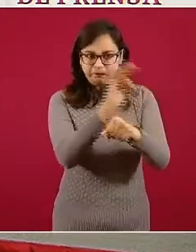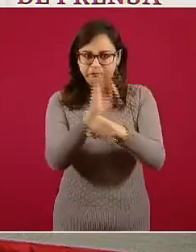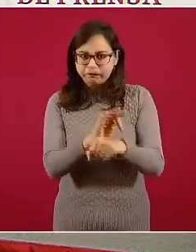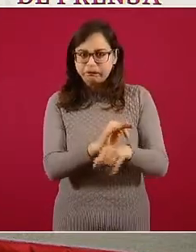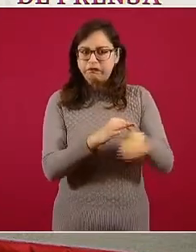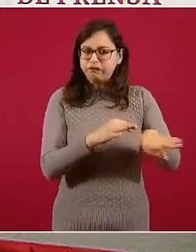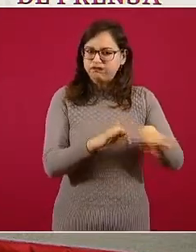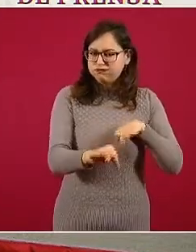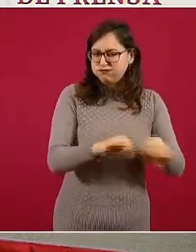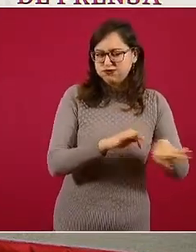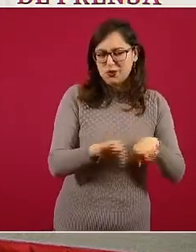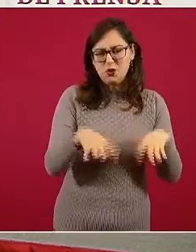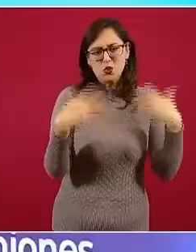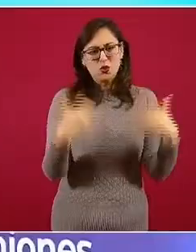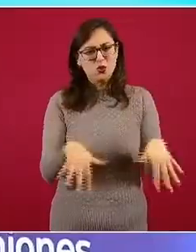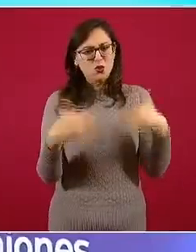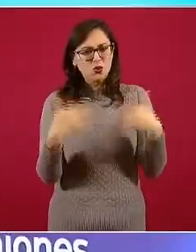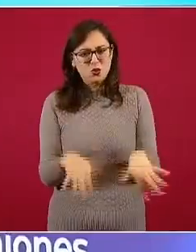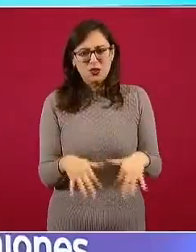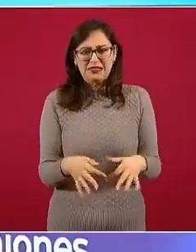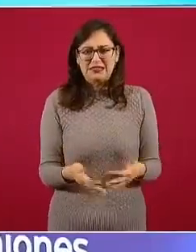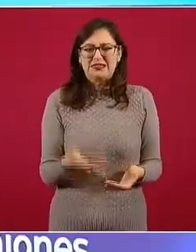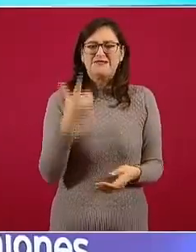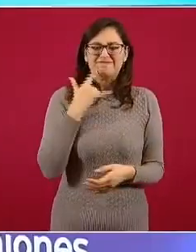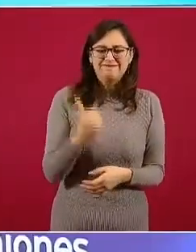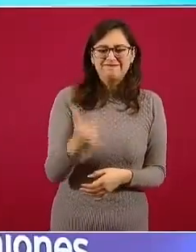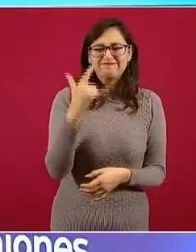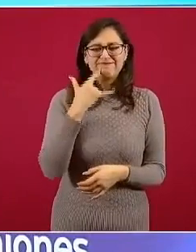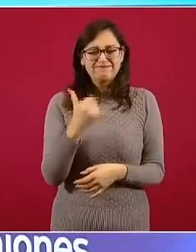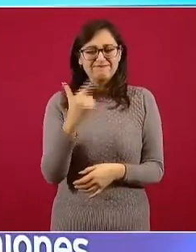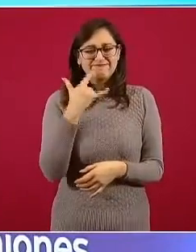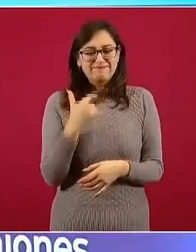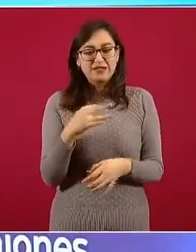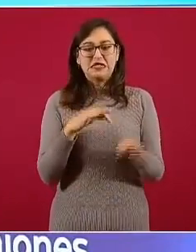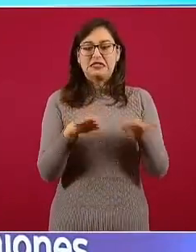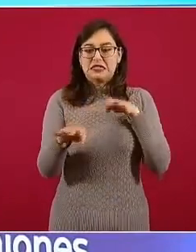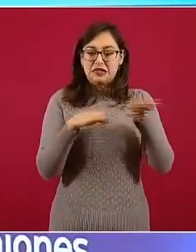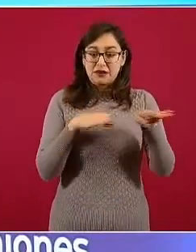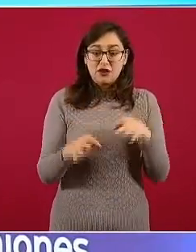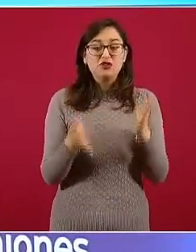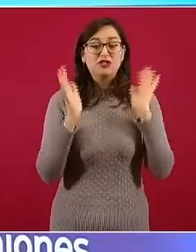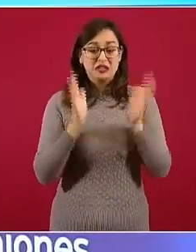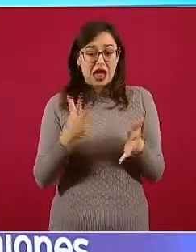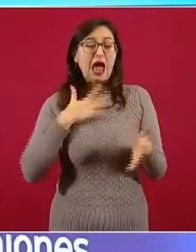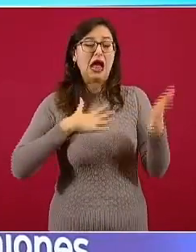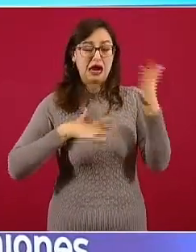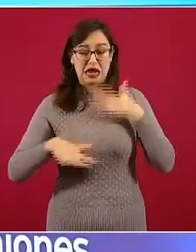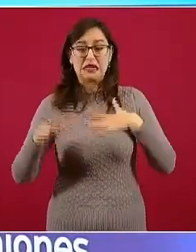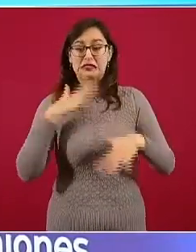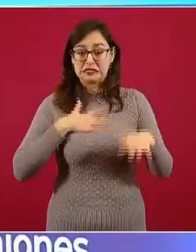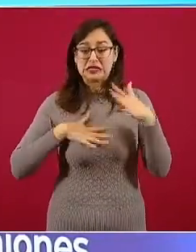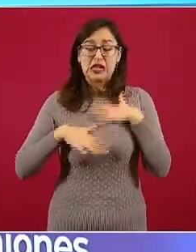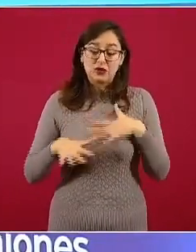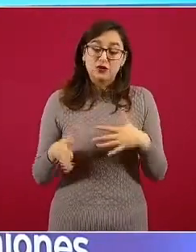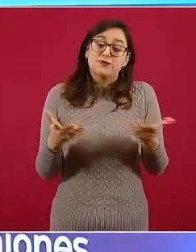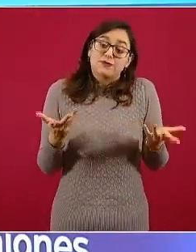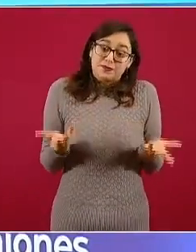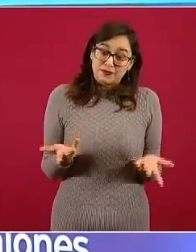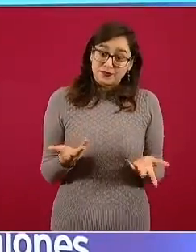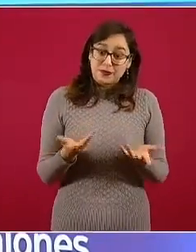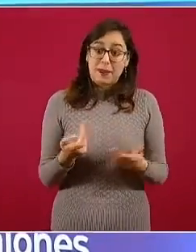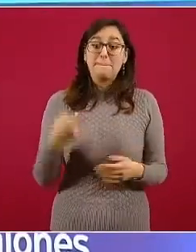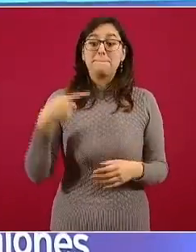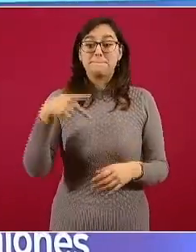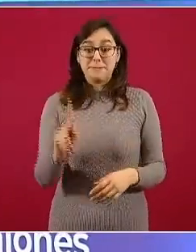un trabajo intenso, sabemos que están cansados, pero que también lo reconozcan, que a pesar de